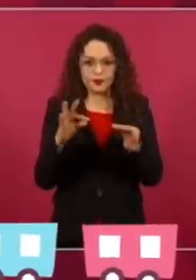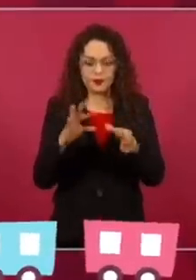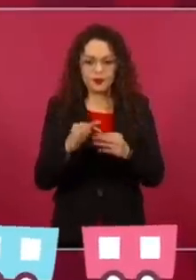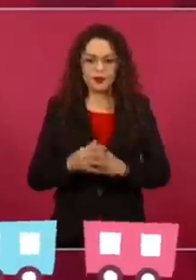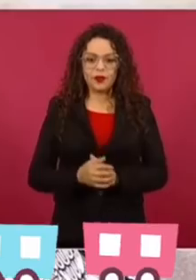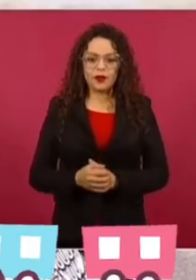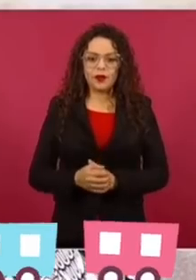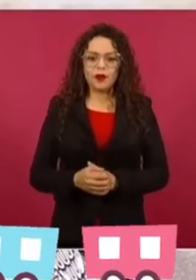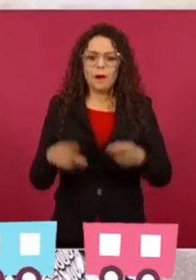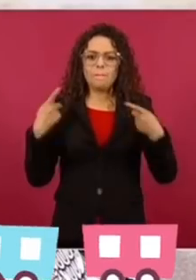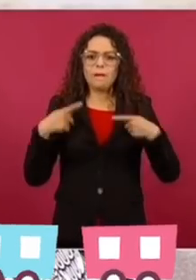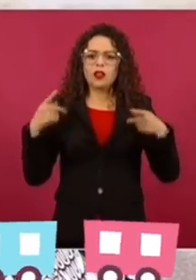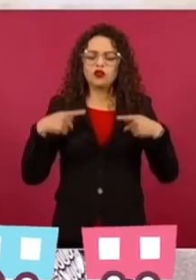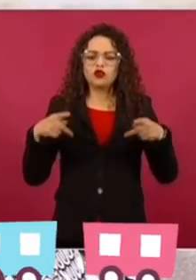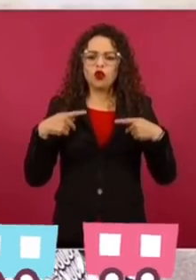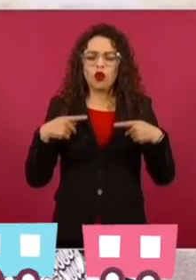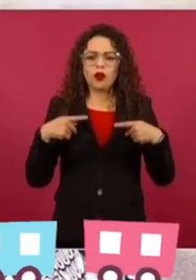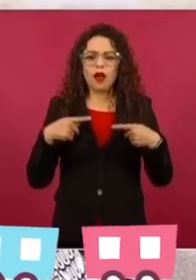en los medios,